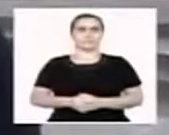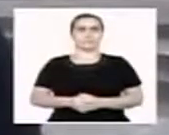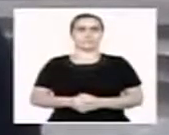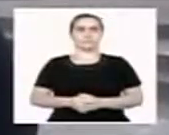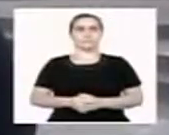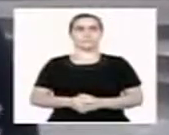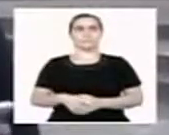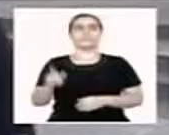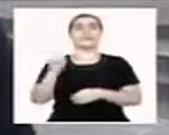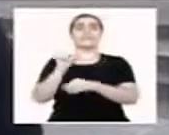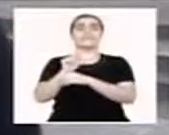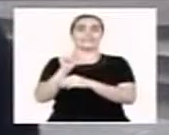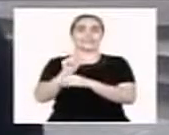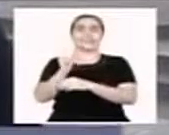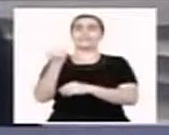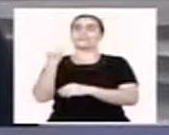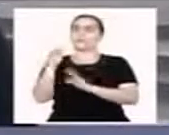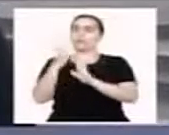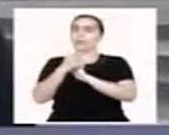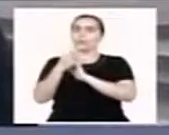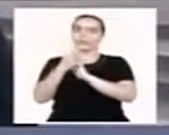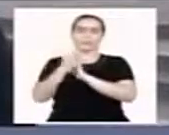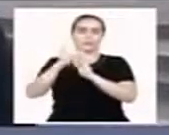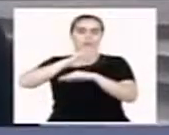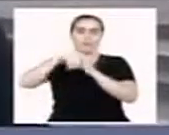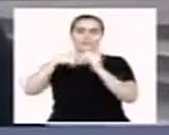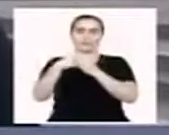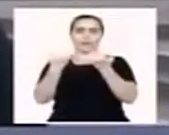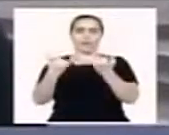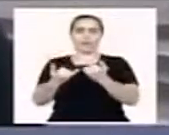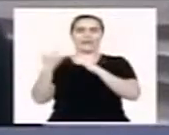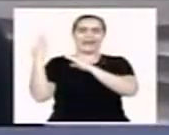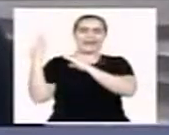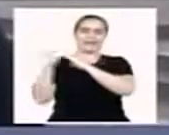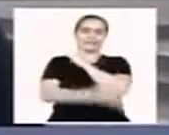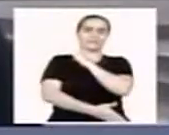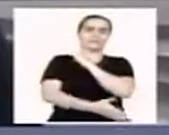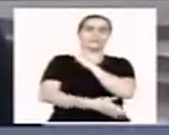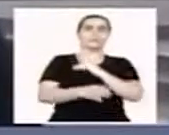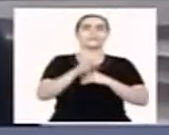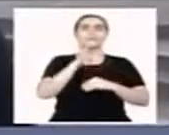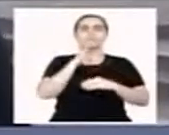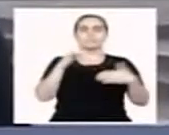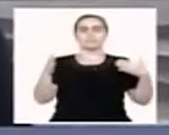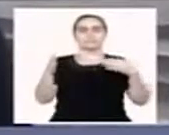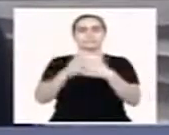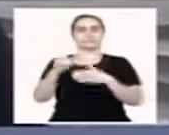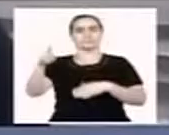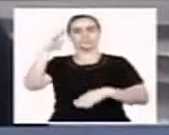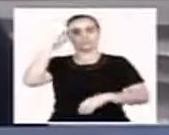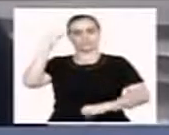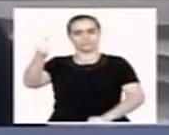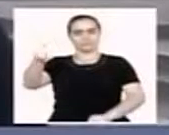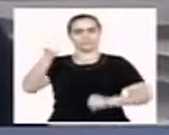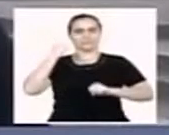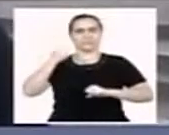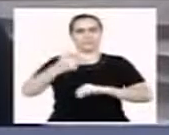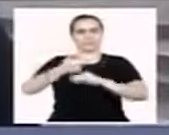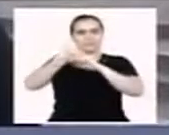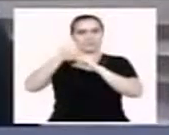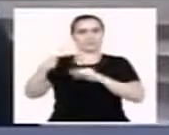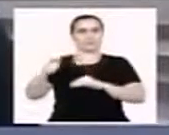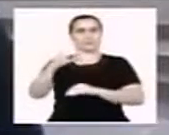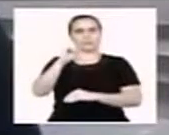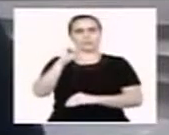Y la Fiscalía dio a conocer los detalles de la condena más alta en contra de un oficial del Ejército por falsos positivos. Es el caso del